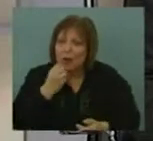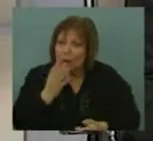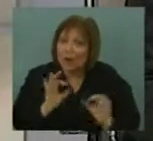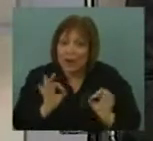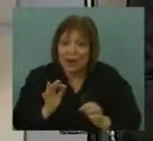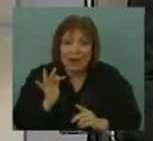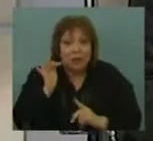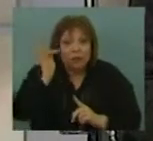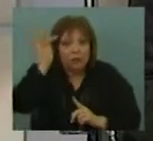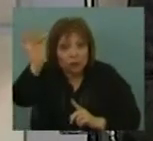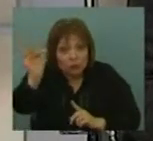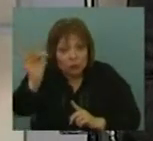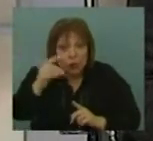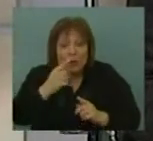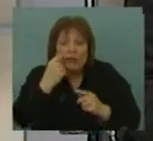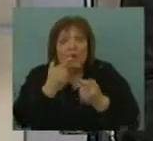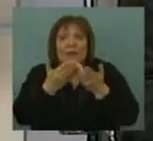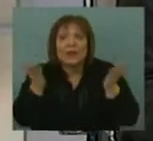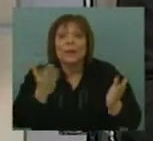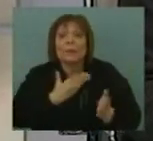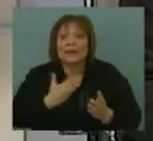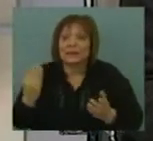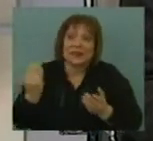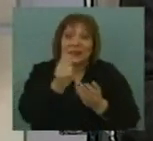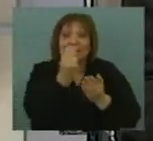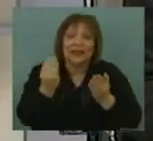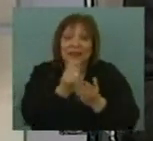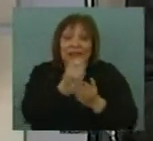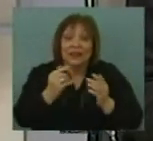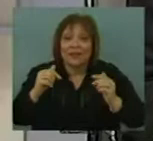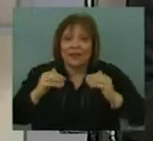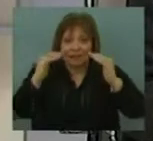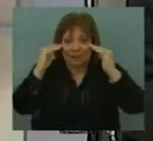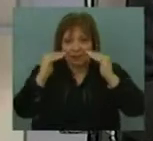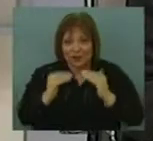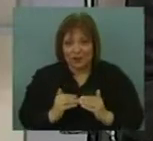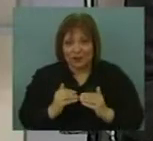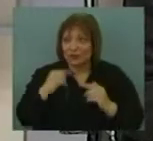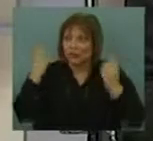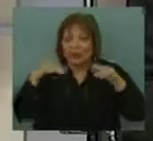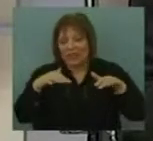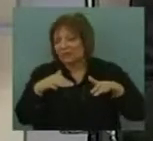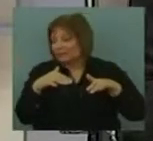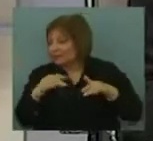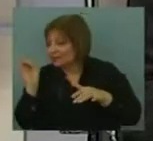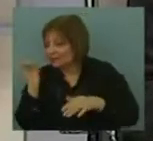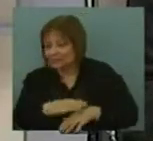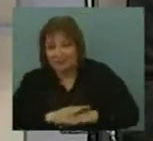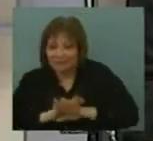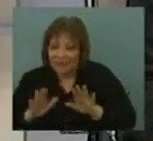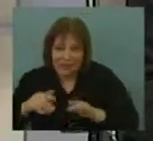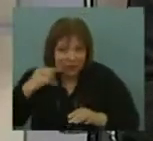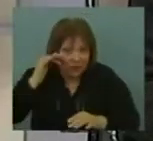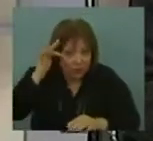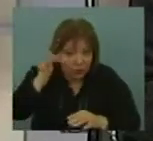en general nos ponen a presidentes que van a disminuir esa potencia. O sea, en el futuro, yo creo que para un